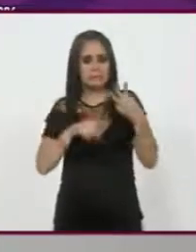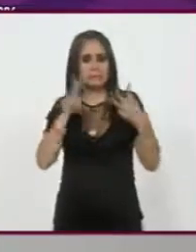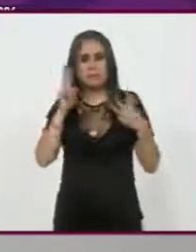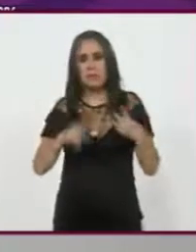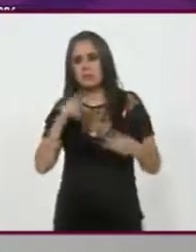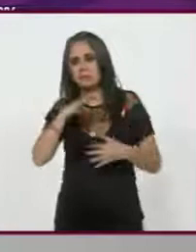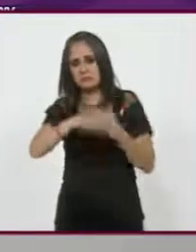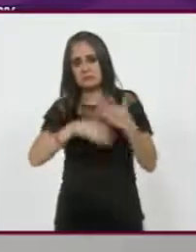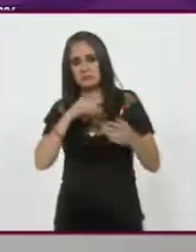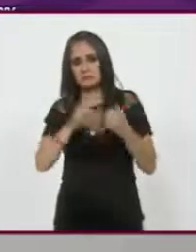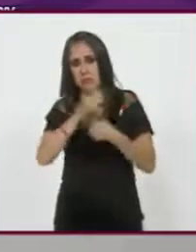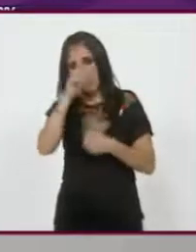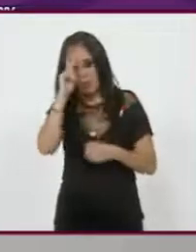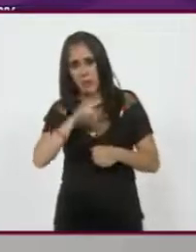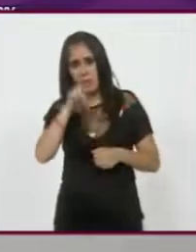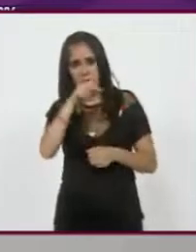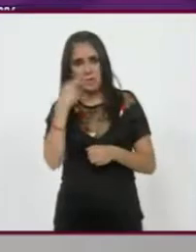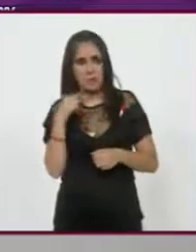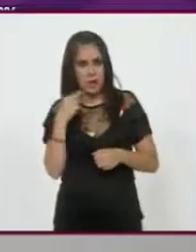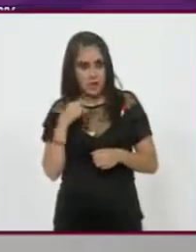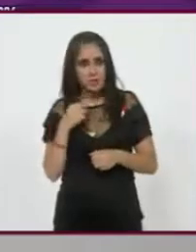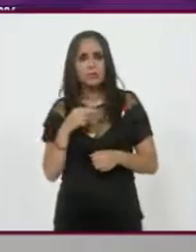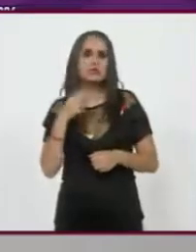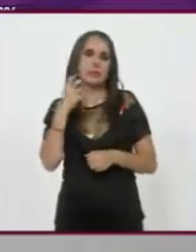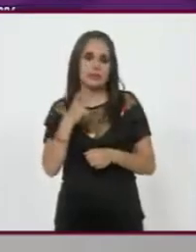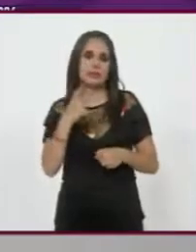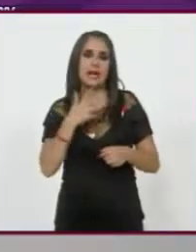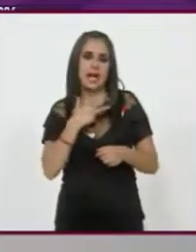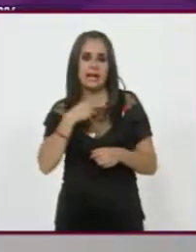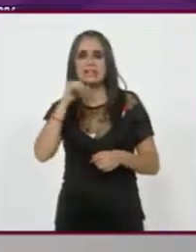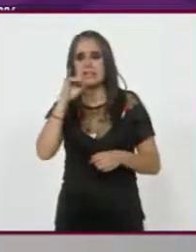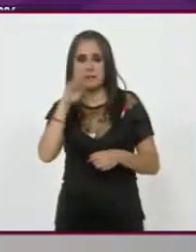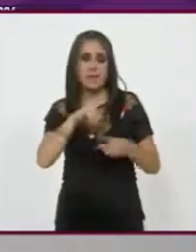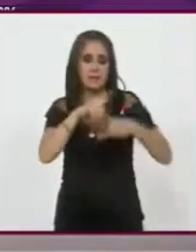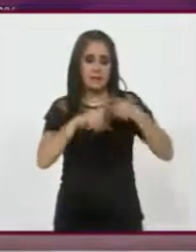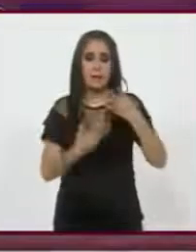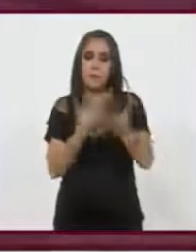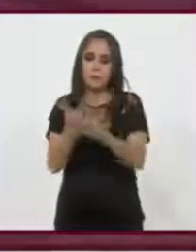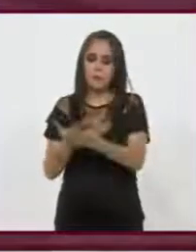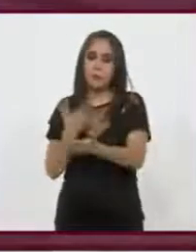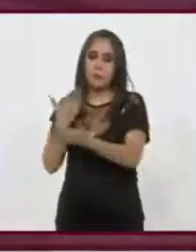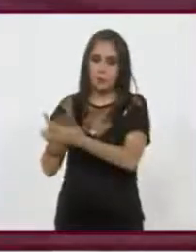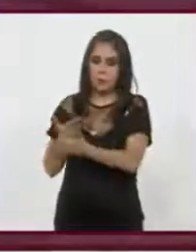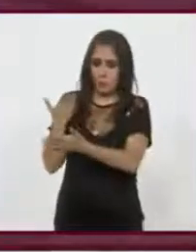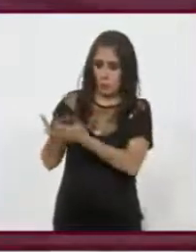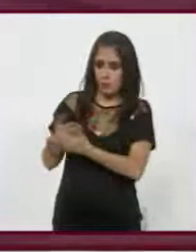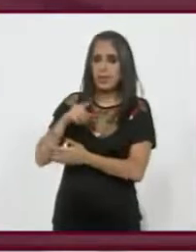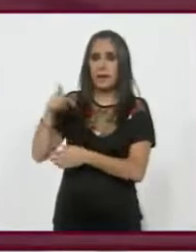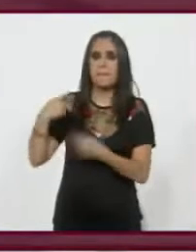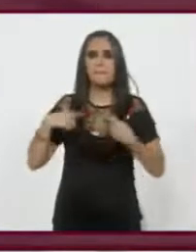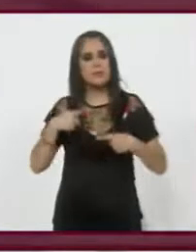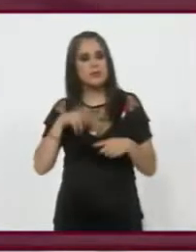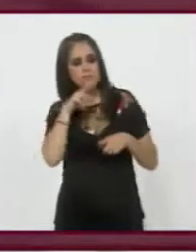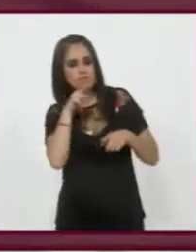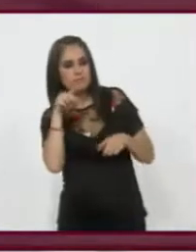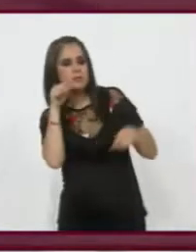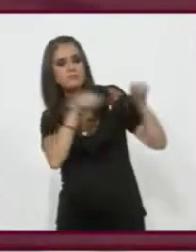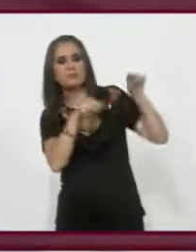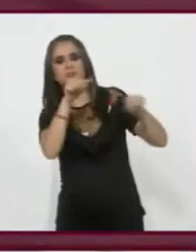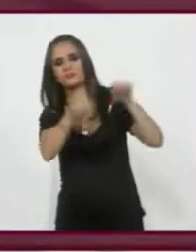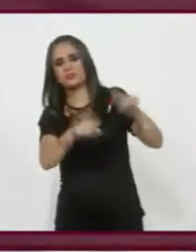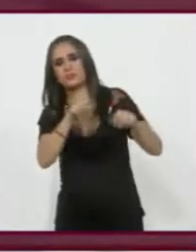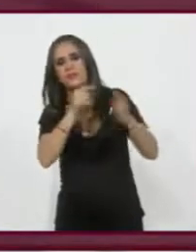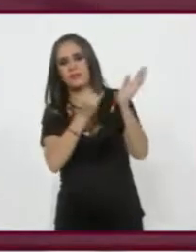Pero sí hay indicadores dominantes en una elección, sí hay variables que la definen y creo que esta, más allá del